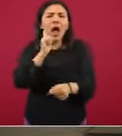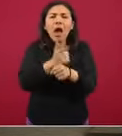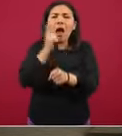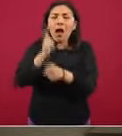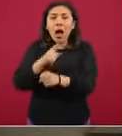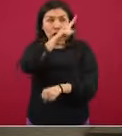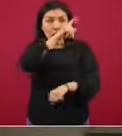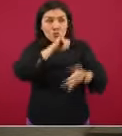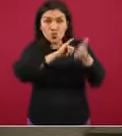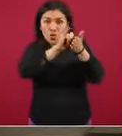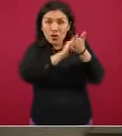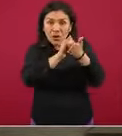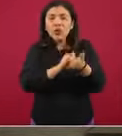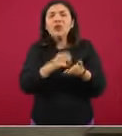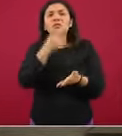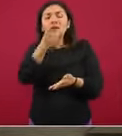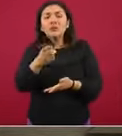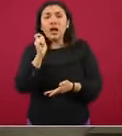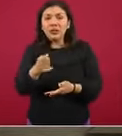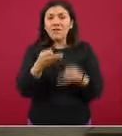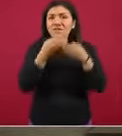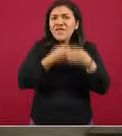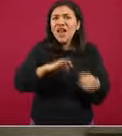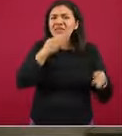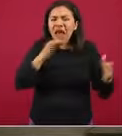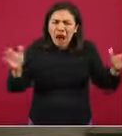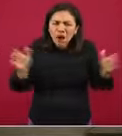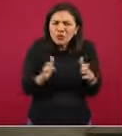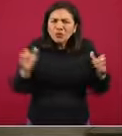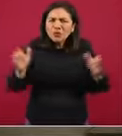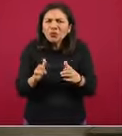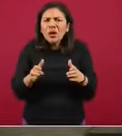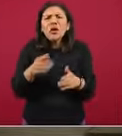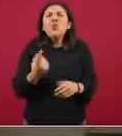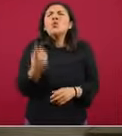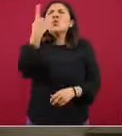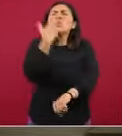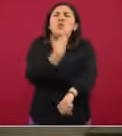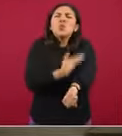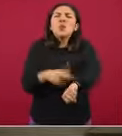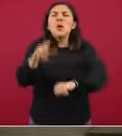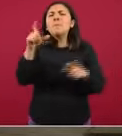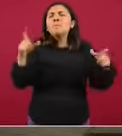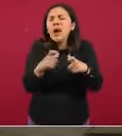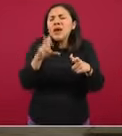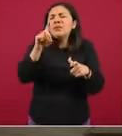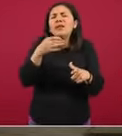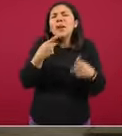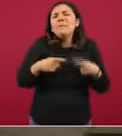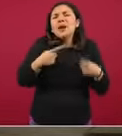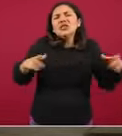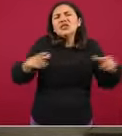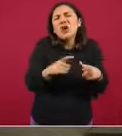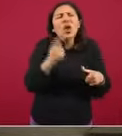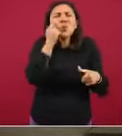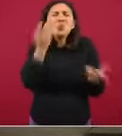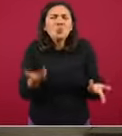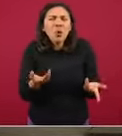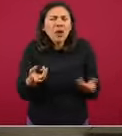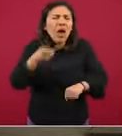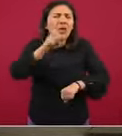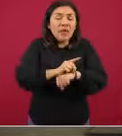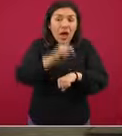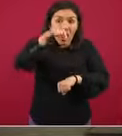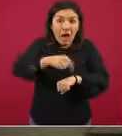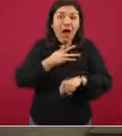de que estas pequeñas fiestas, bueno, pero si somos miles de casos, una fiesta de 30 personas, ¿qué puede pasar? Estos son eventos que